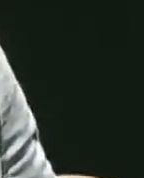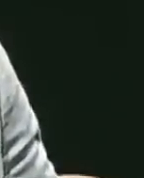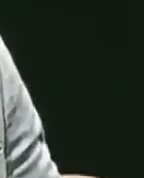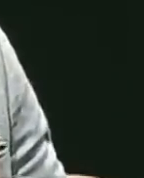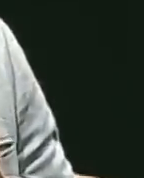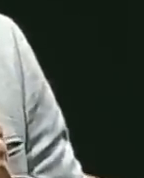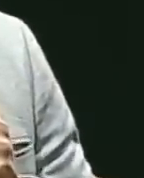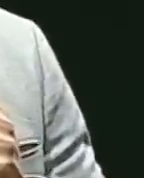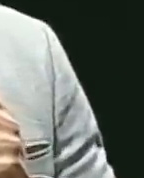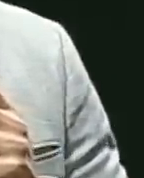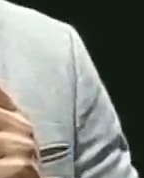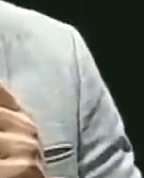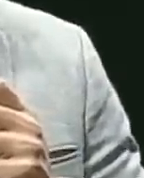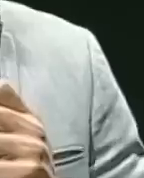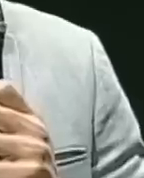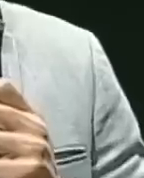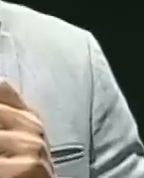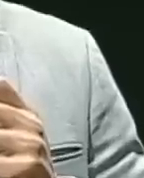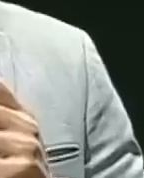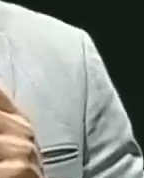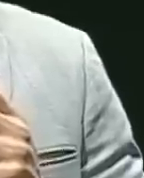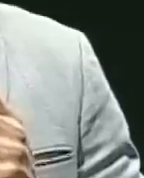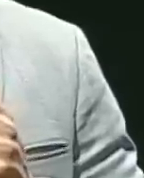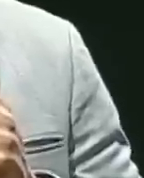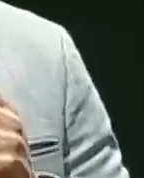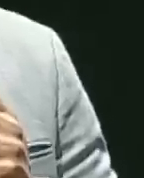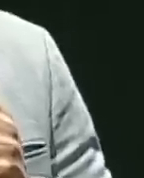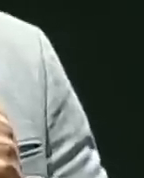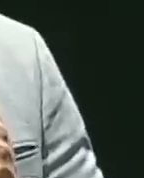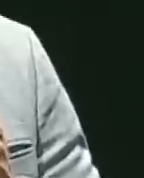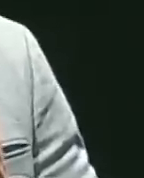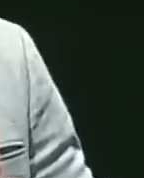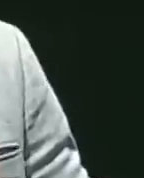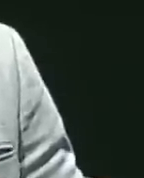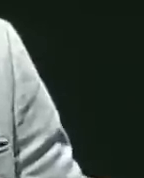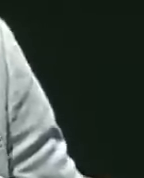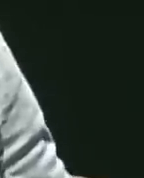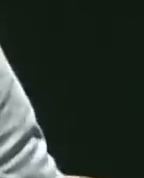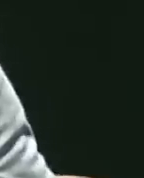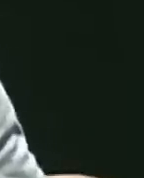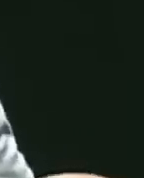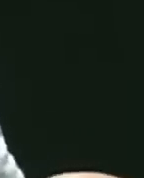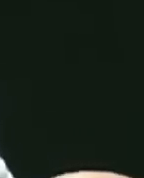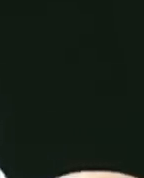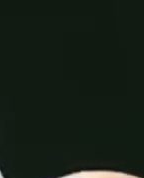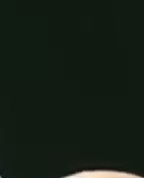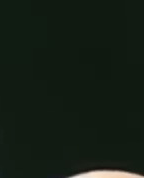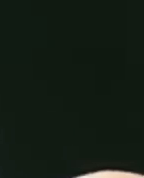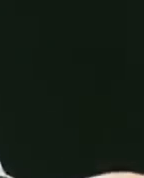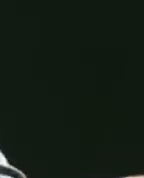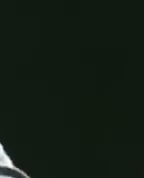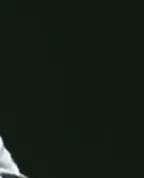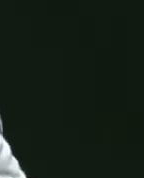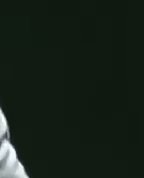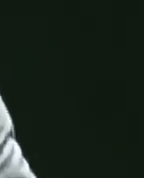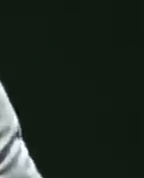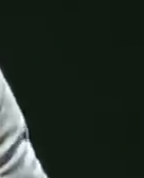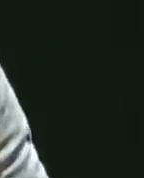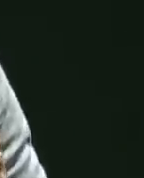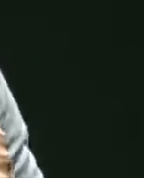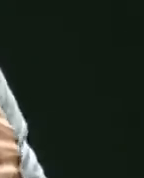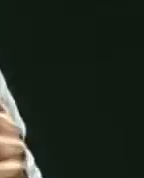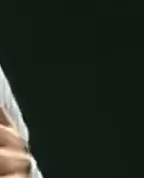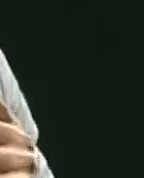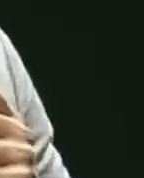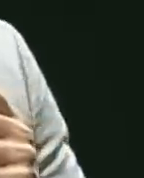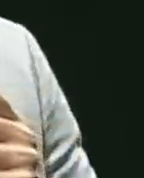ley antibloqueo es poder también seguir desarrollando lo que estaba en el plan de la patria desde el 2012 lo que usted